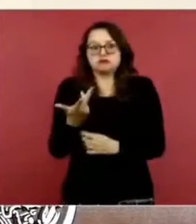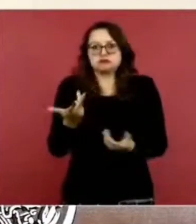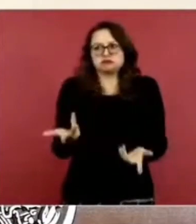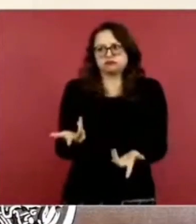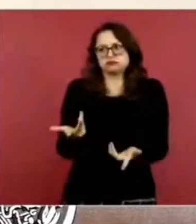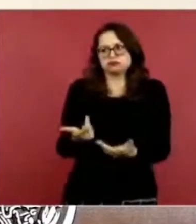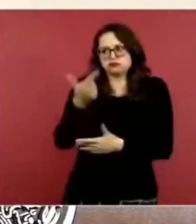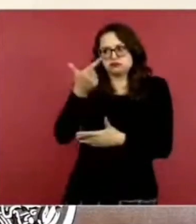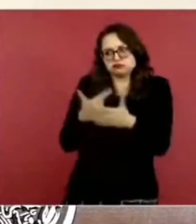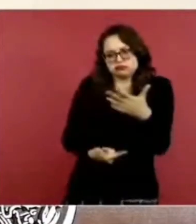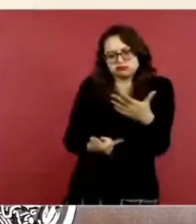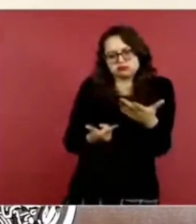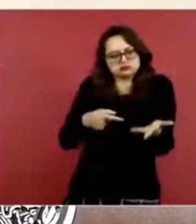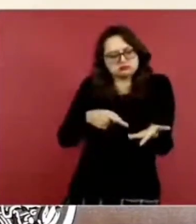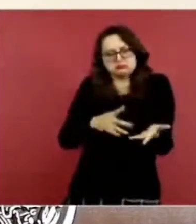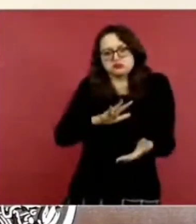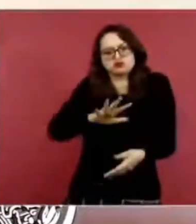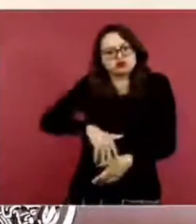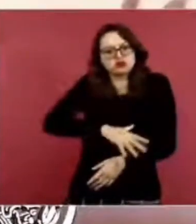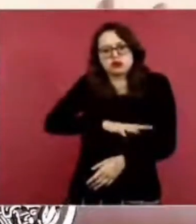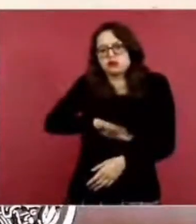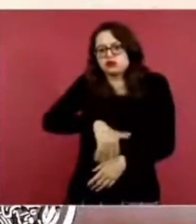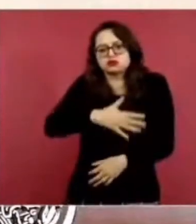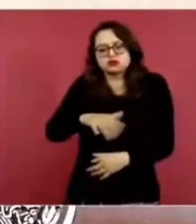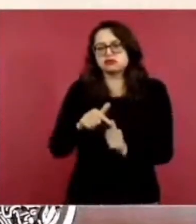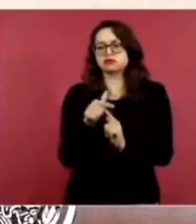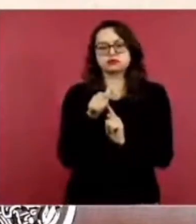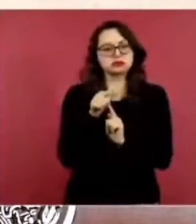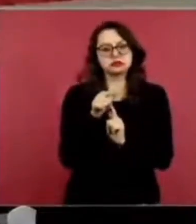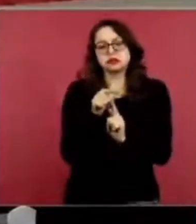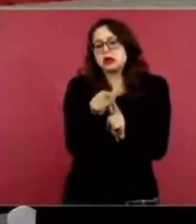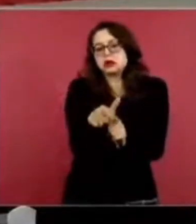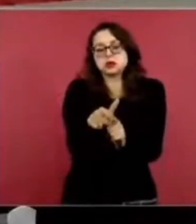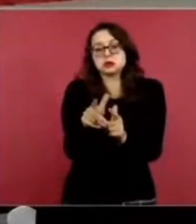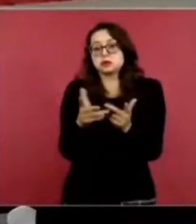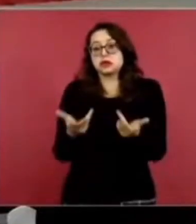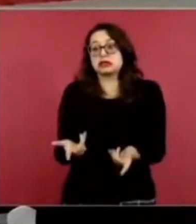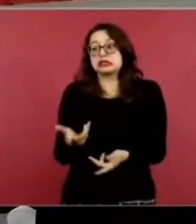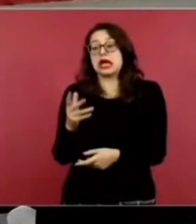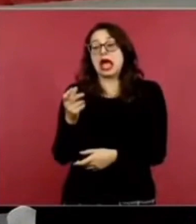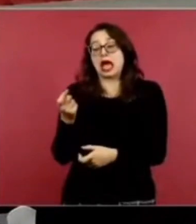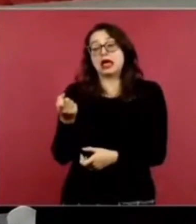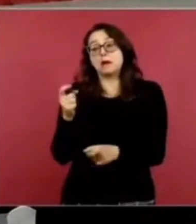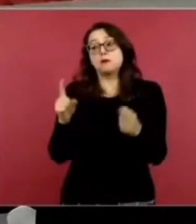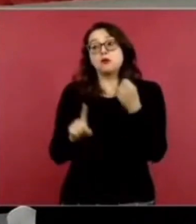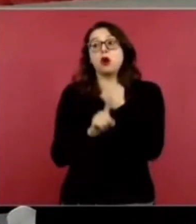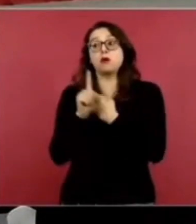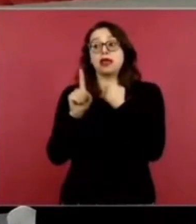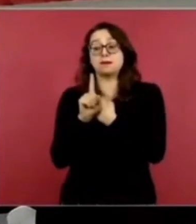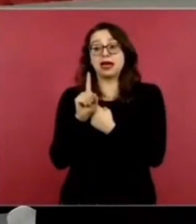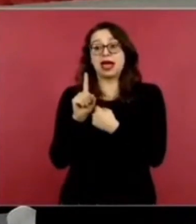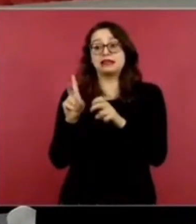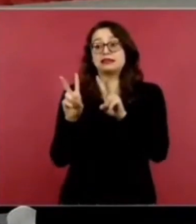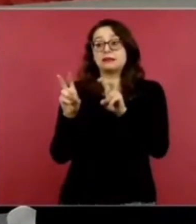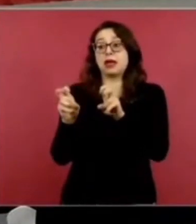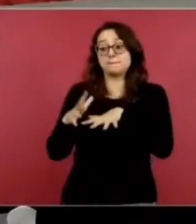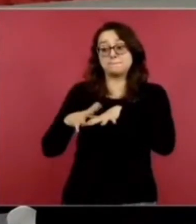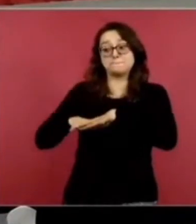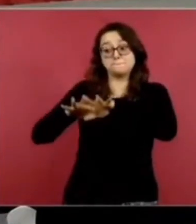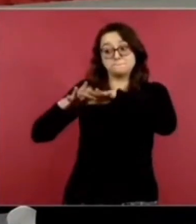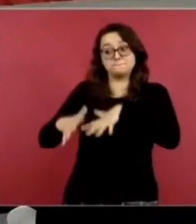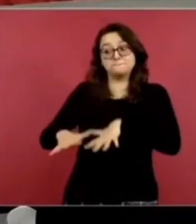búsqueda. Es complicado porque también es en el mar. Muchos de ellos abandonaron